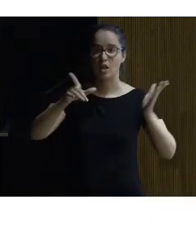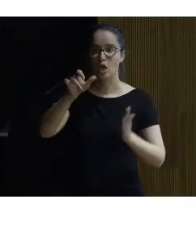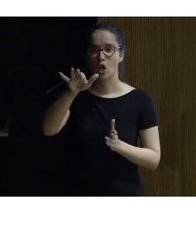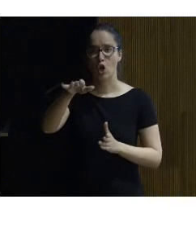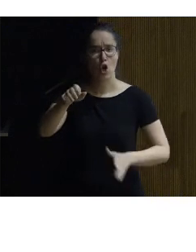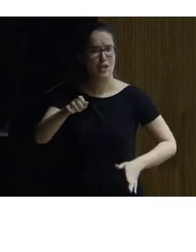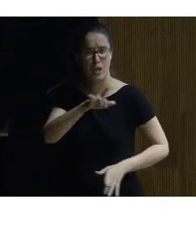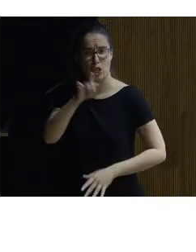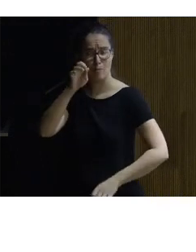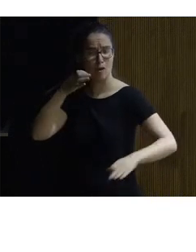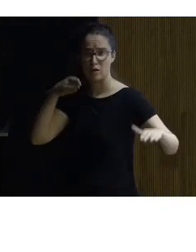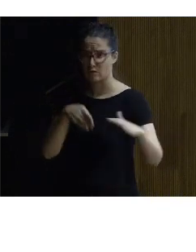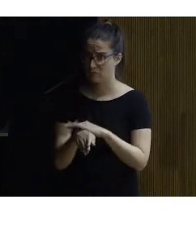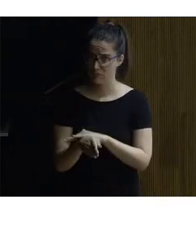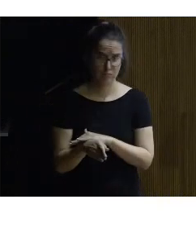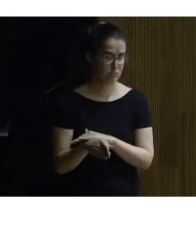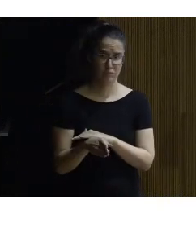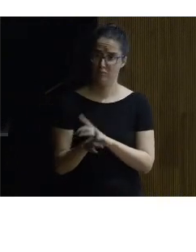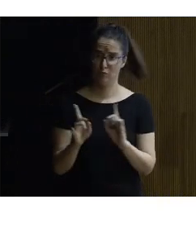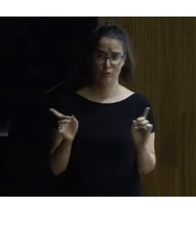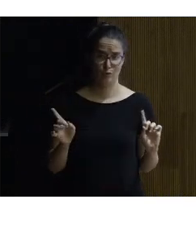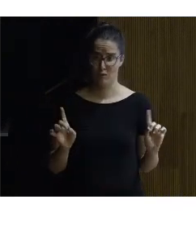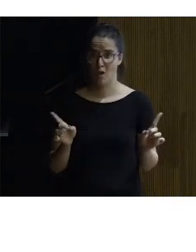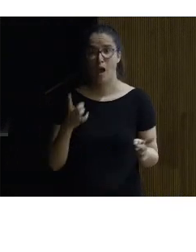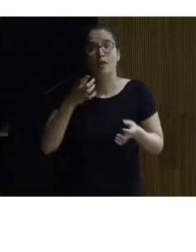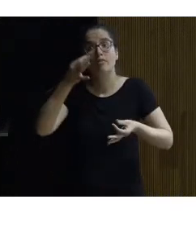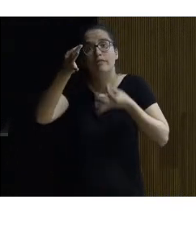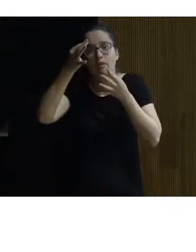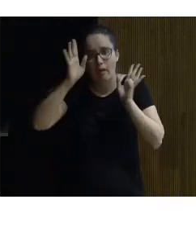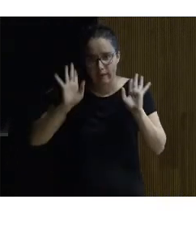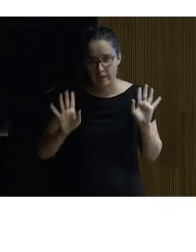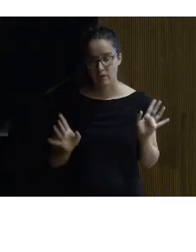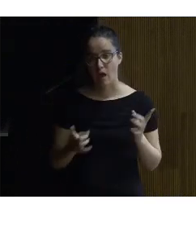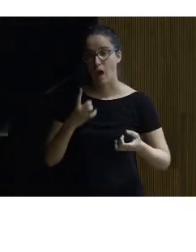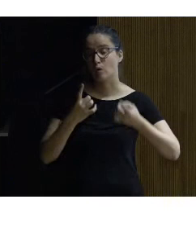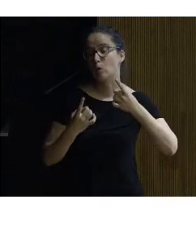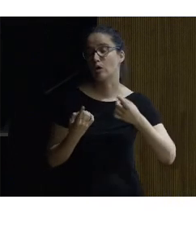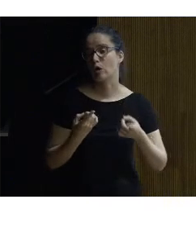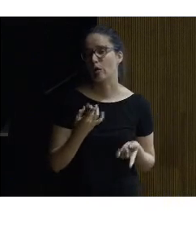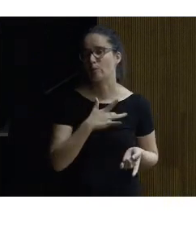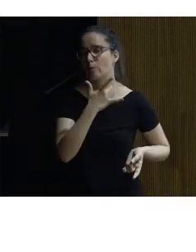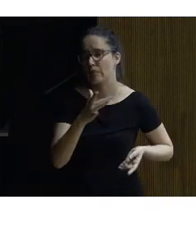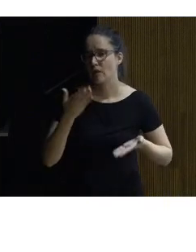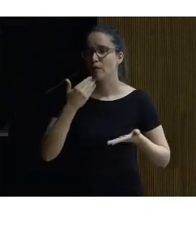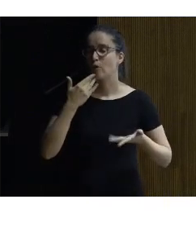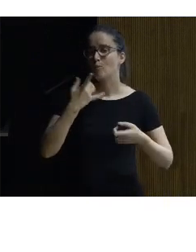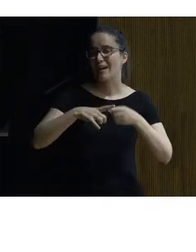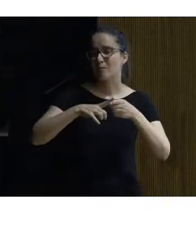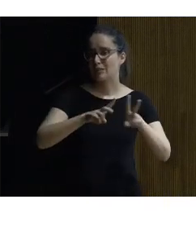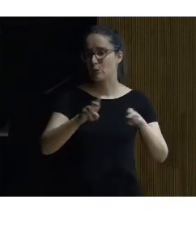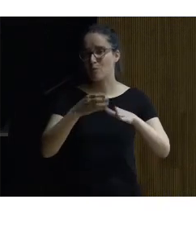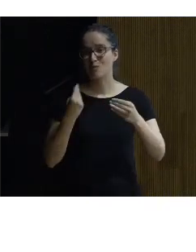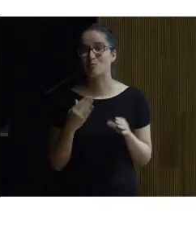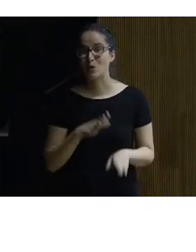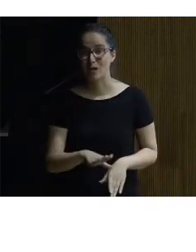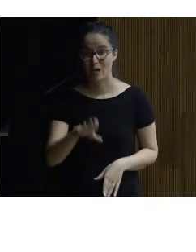100% accesibles no, no tienen detalles tienen gestos tienen incorporación de elementos como esta